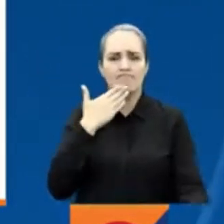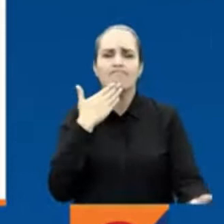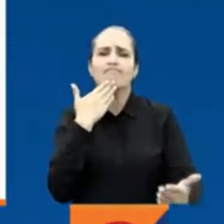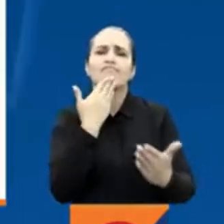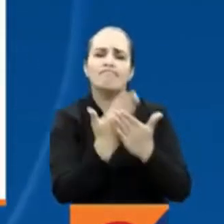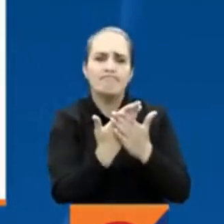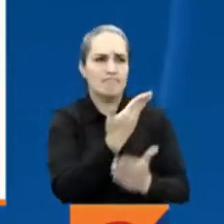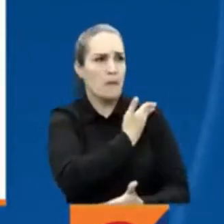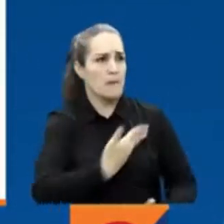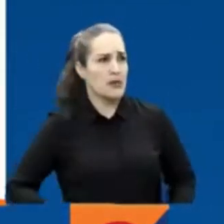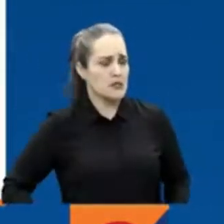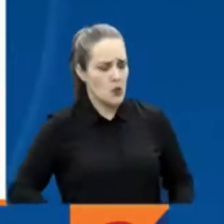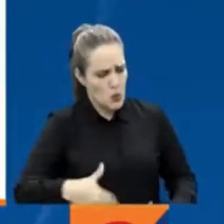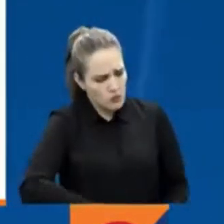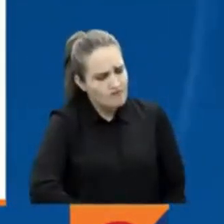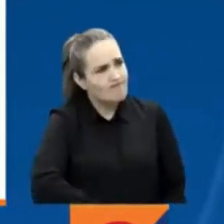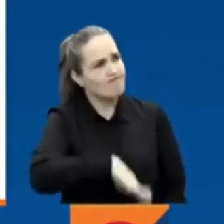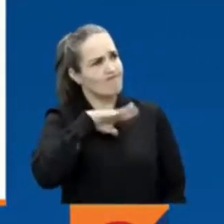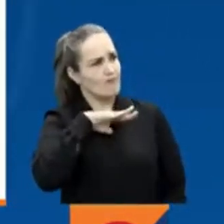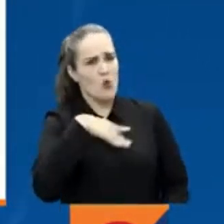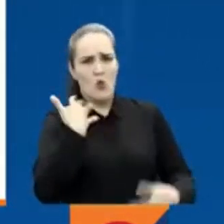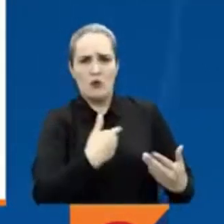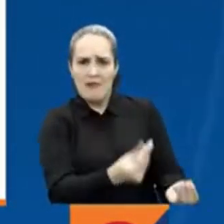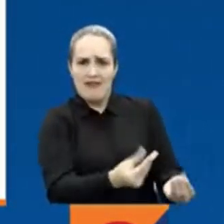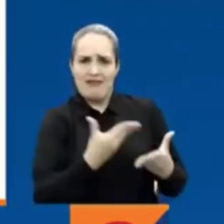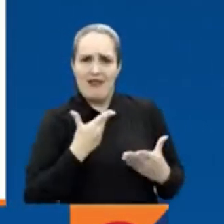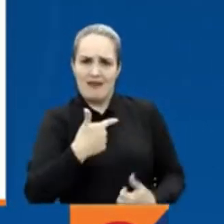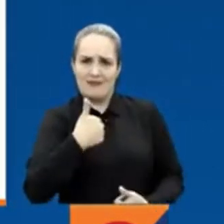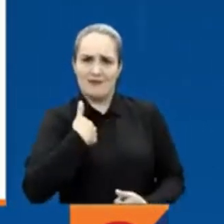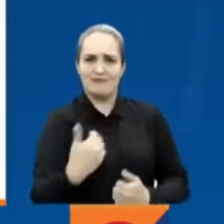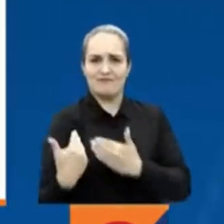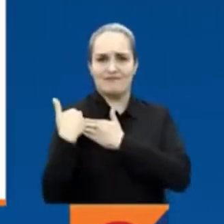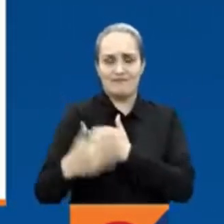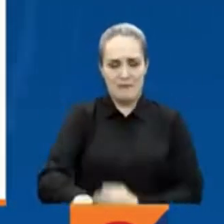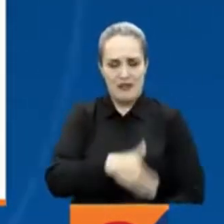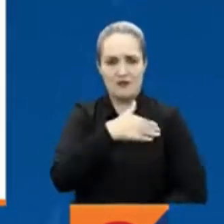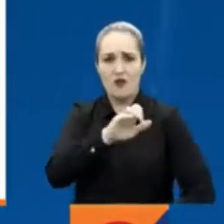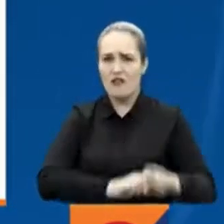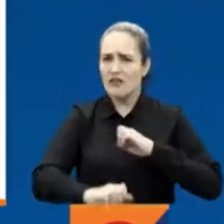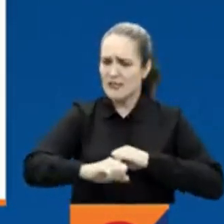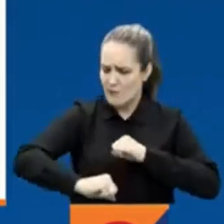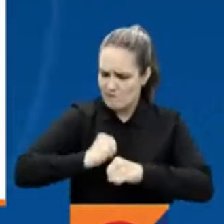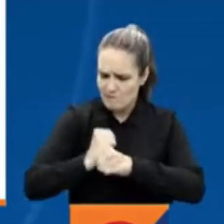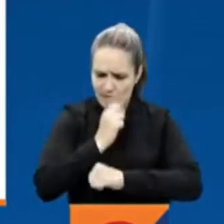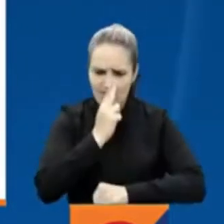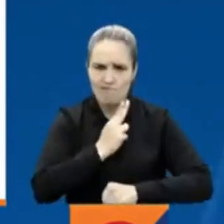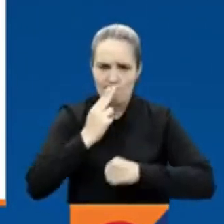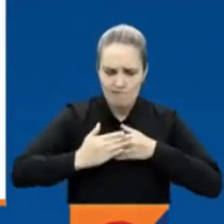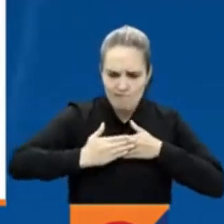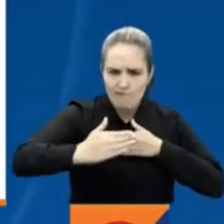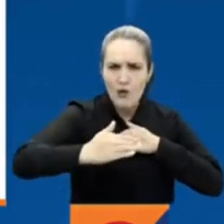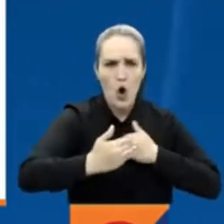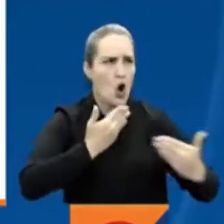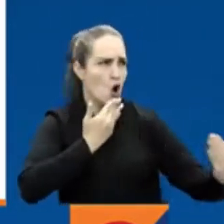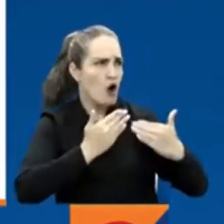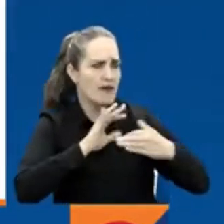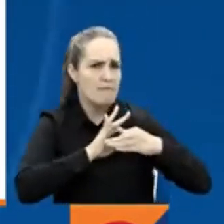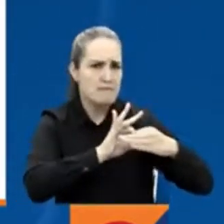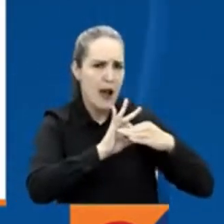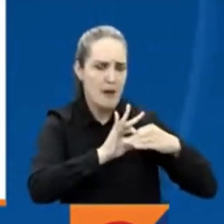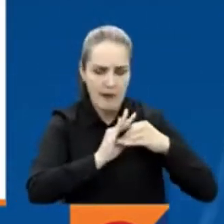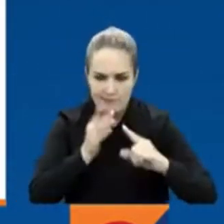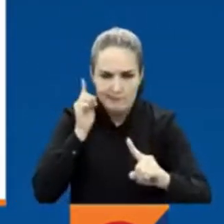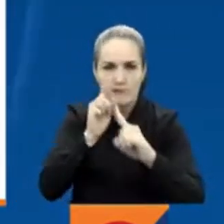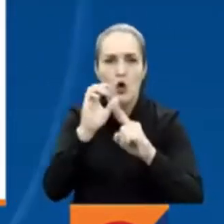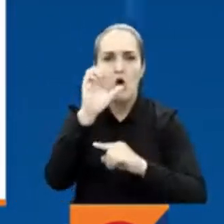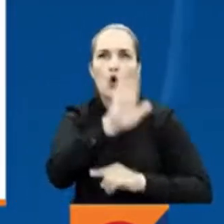Gustavo Petro la muy honrosa designación que me ha hecho como ministro de defensa. Haré cuanto esté en mi alcance para corresponder a su confianza y ayudarle a construir ese